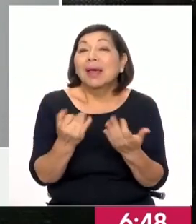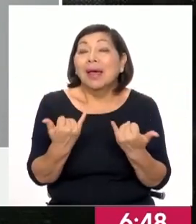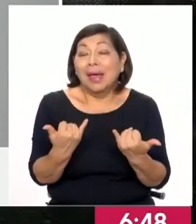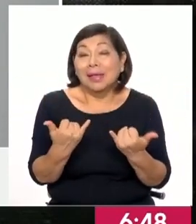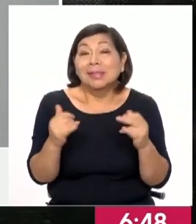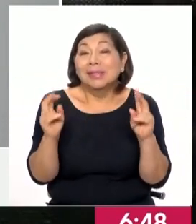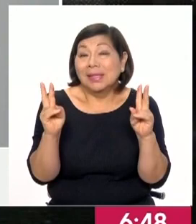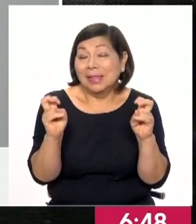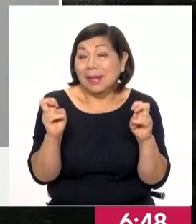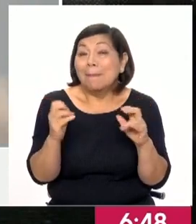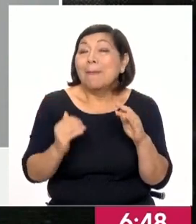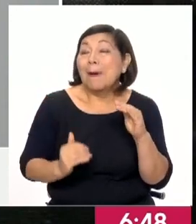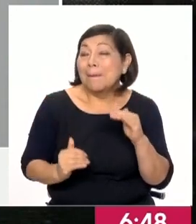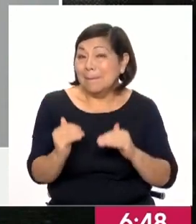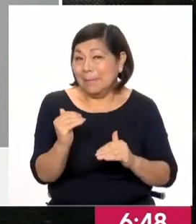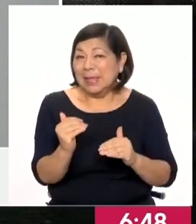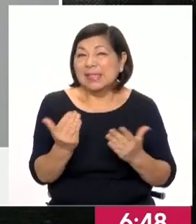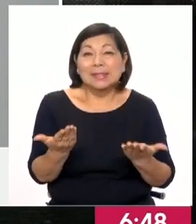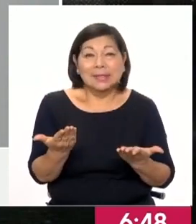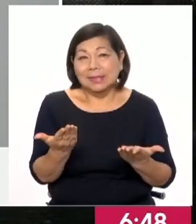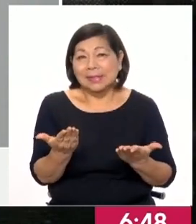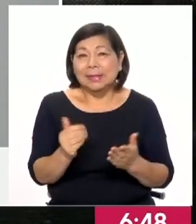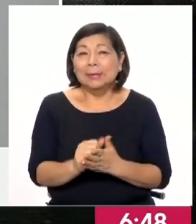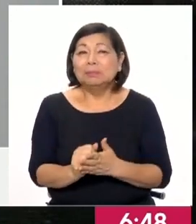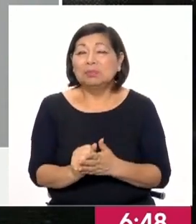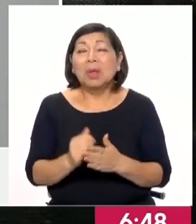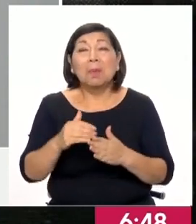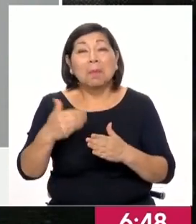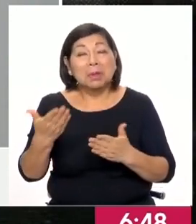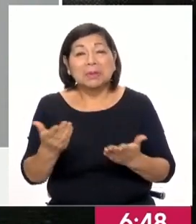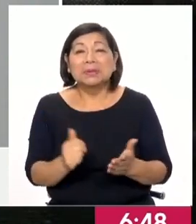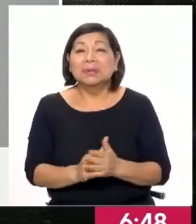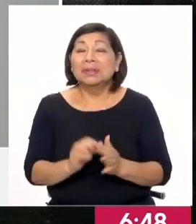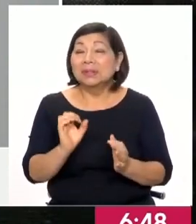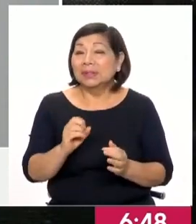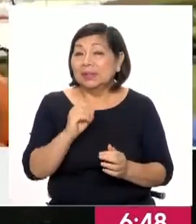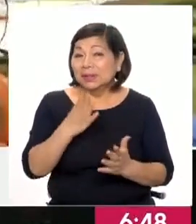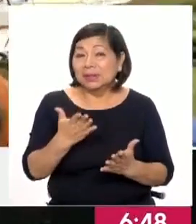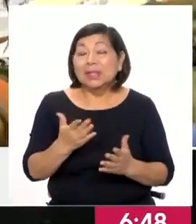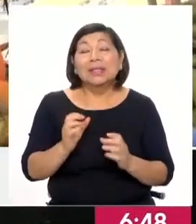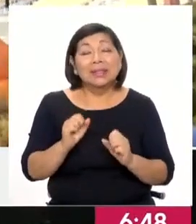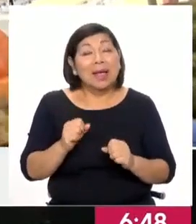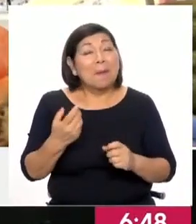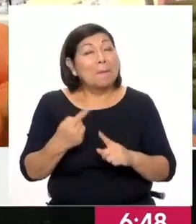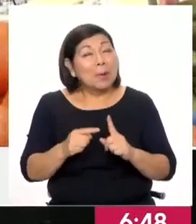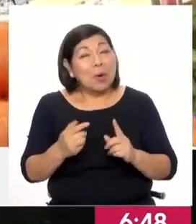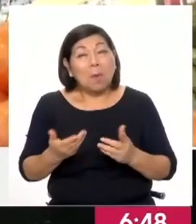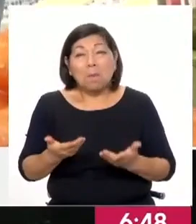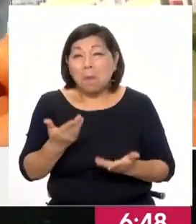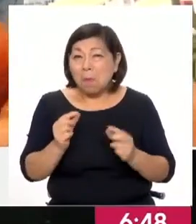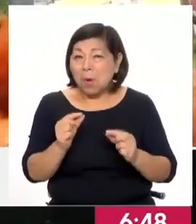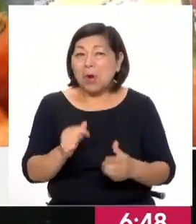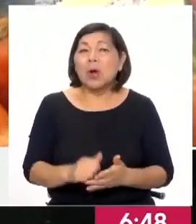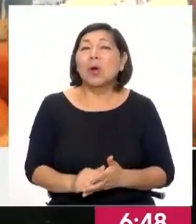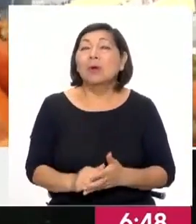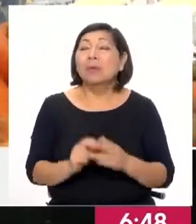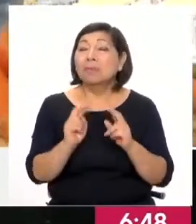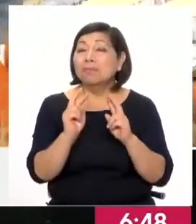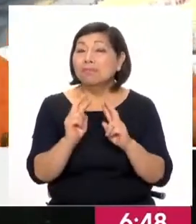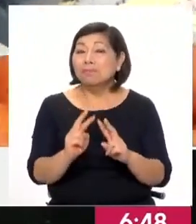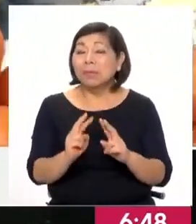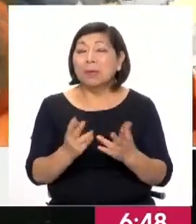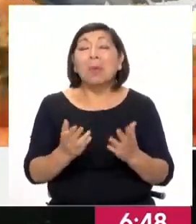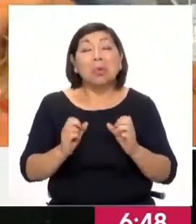estos temas más que a factores externos que sigan presionando, que los hay, pero no tanto, ¿no? Entonces, vemos que